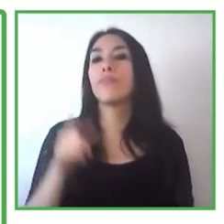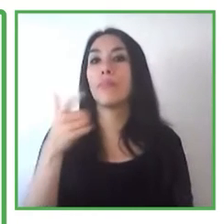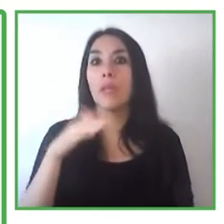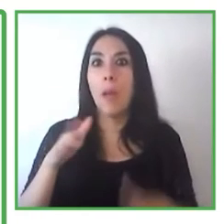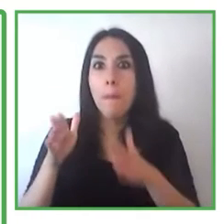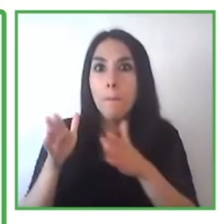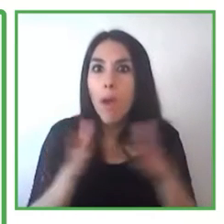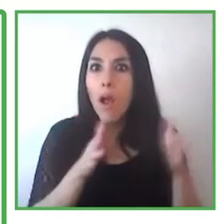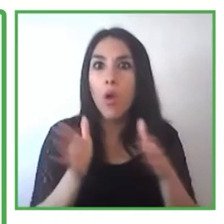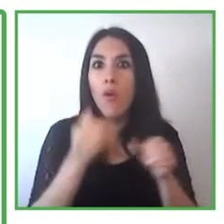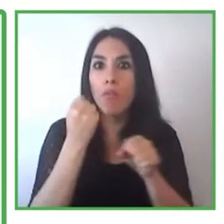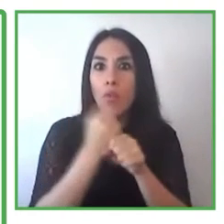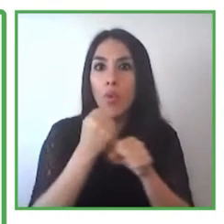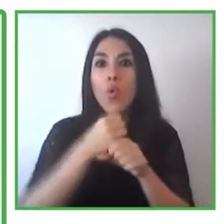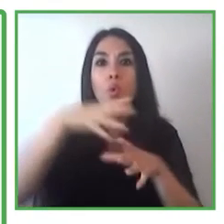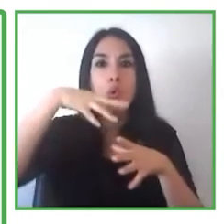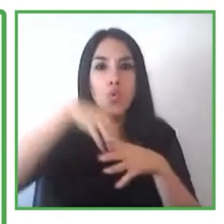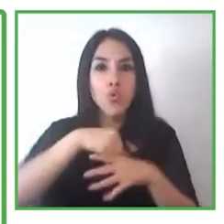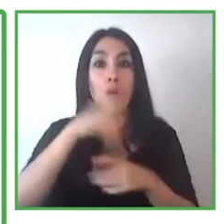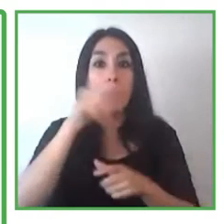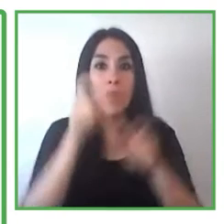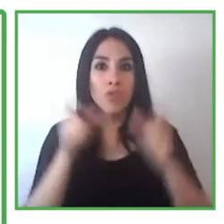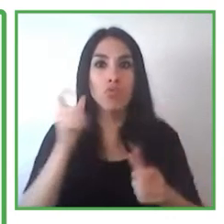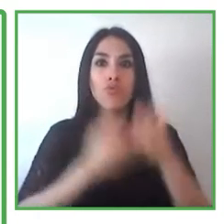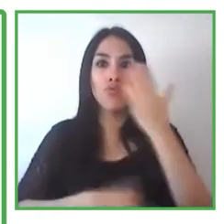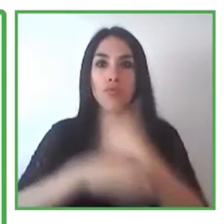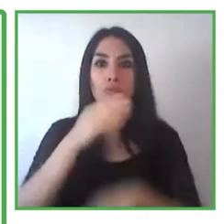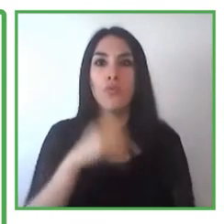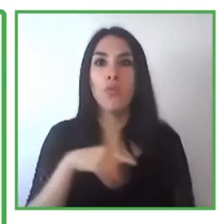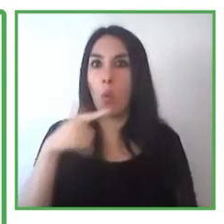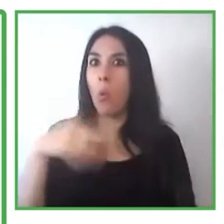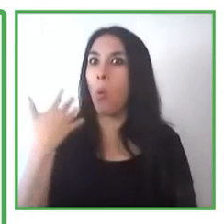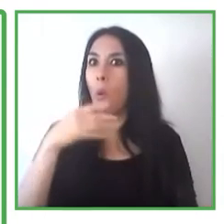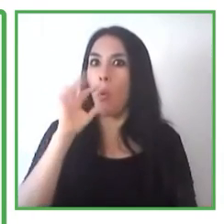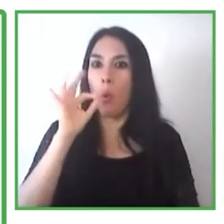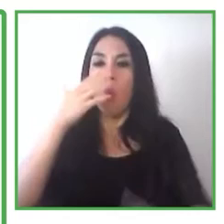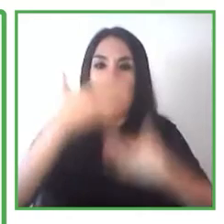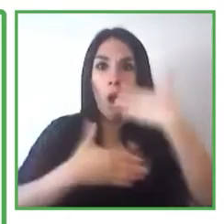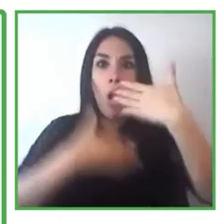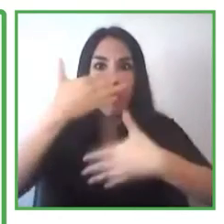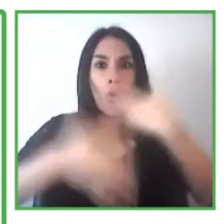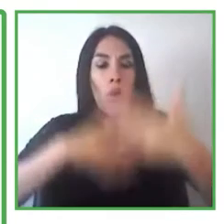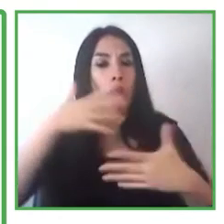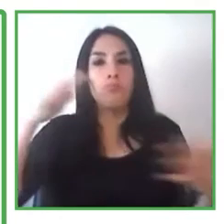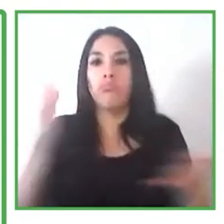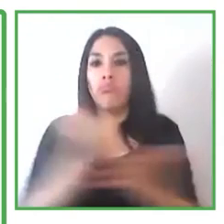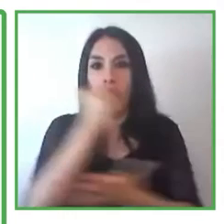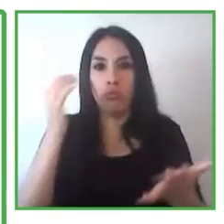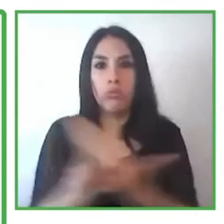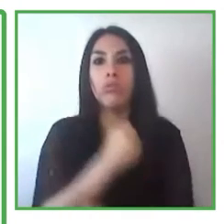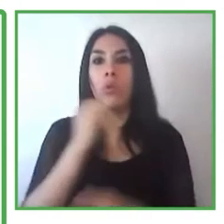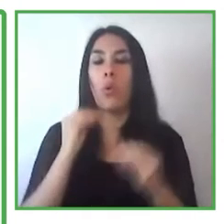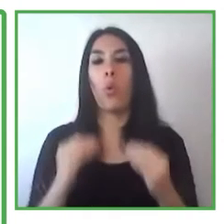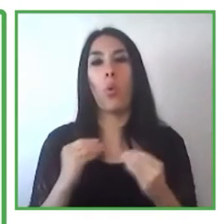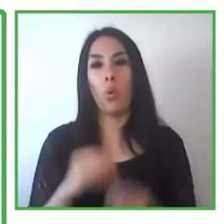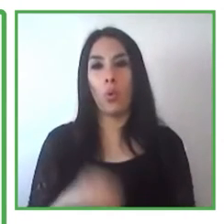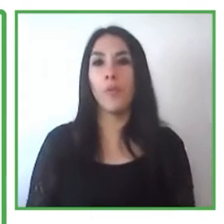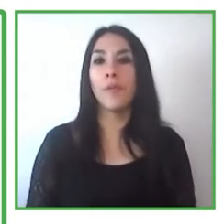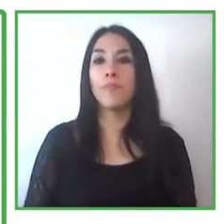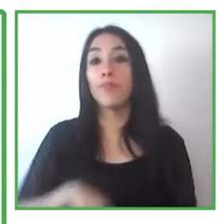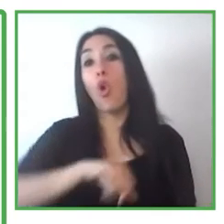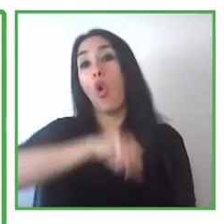Es un programa sumamente exitoso. Se ha llevado la experiencia a países como Guatemala